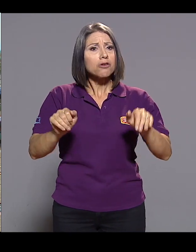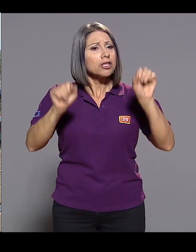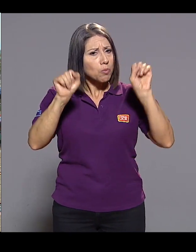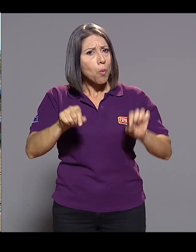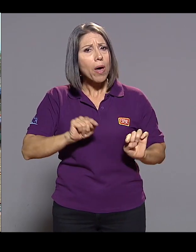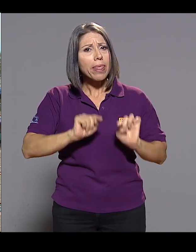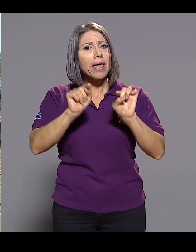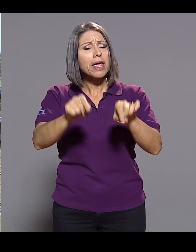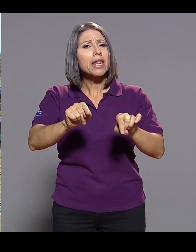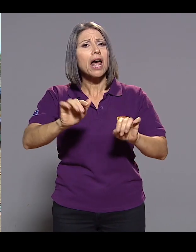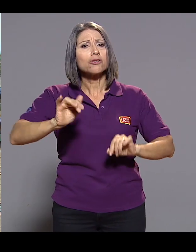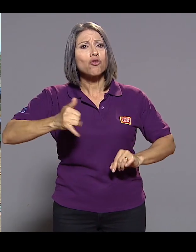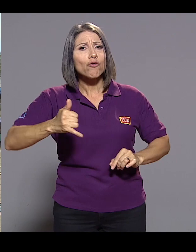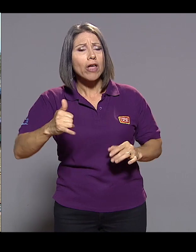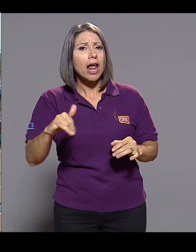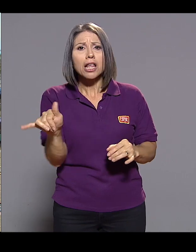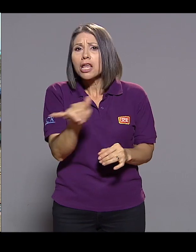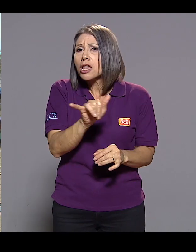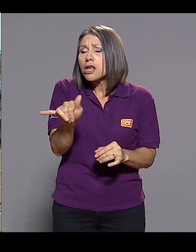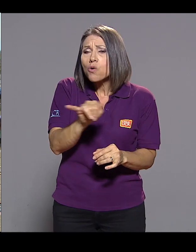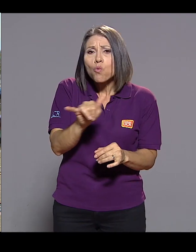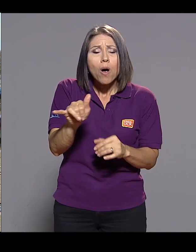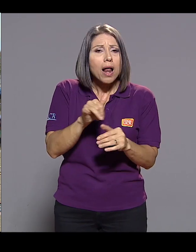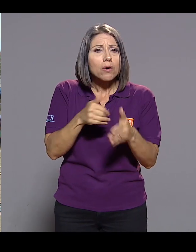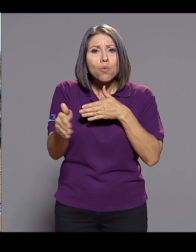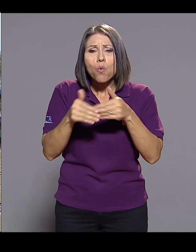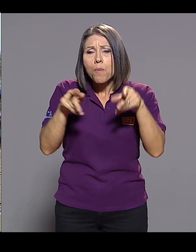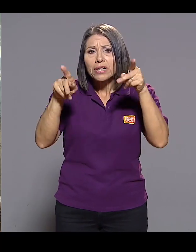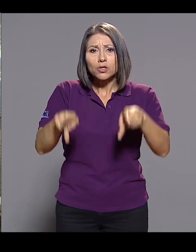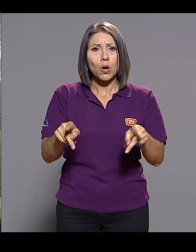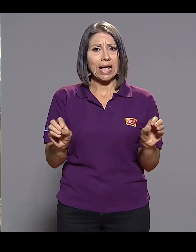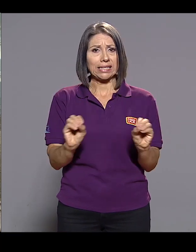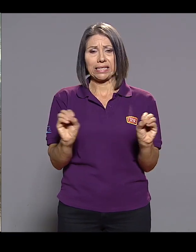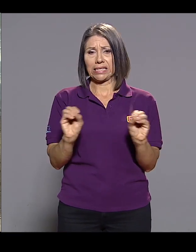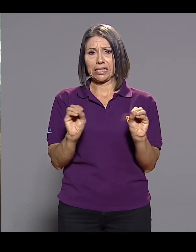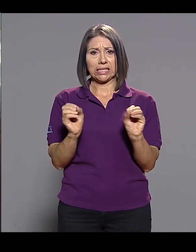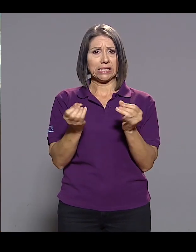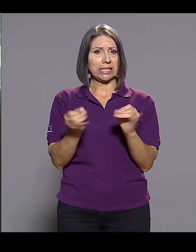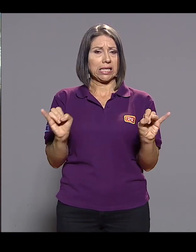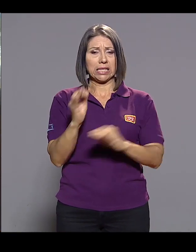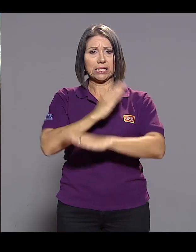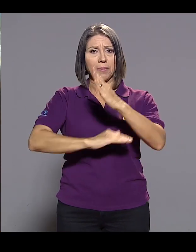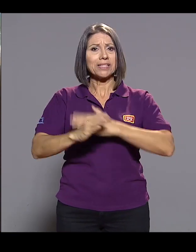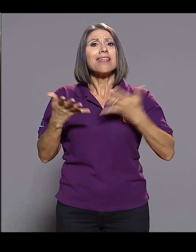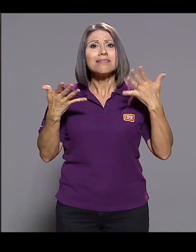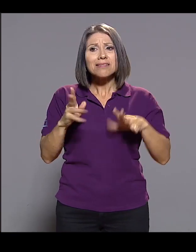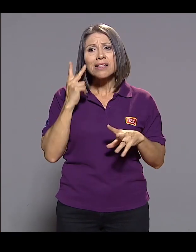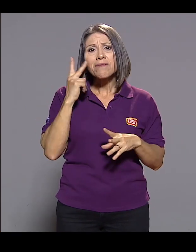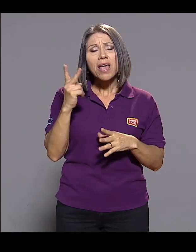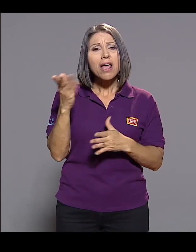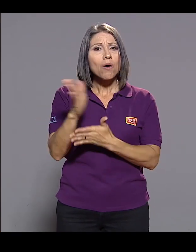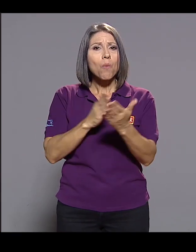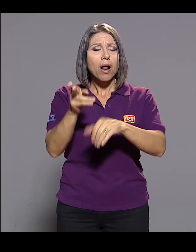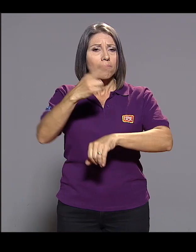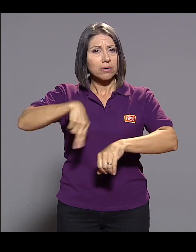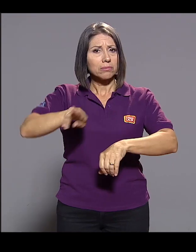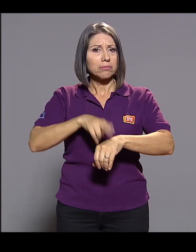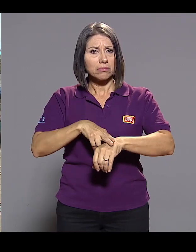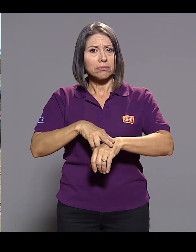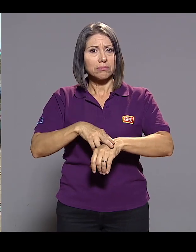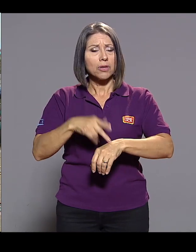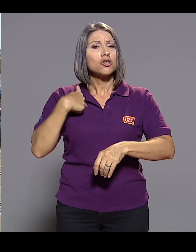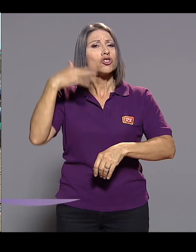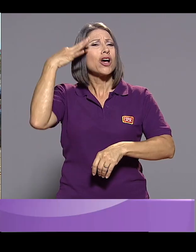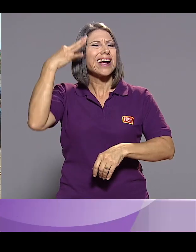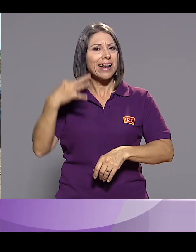una silla de ruedas puede ir a surfear igual que una persona sin ninguna discapacidad o sea, ya se está viendo como algo